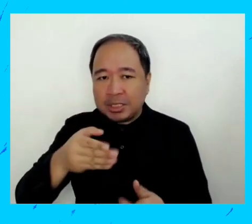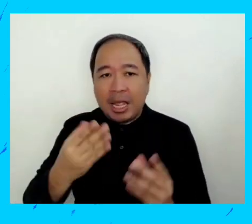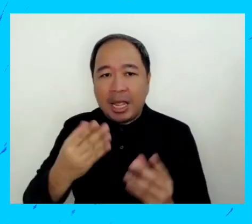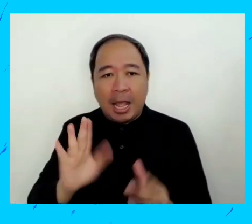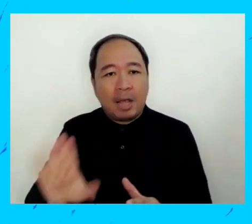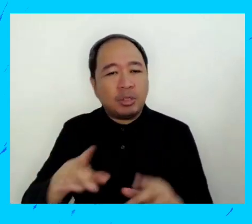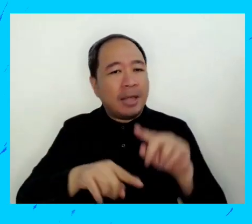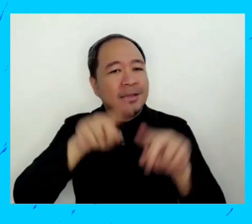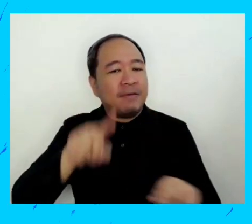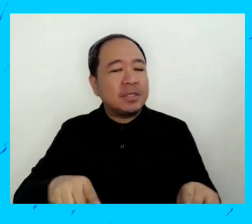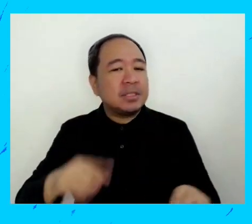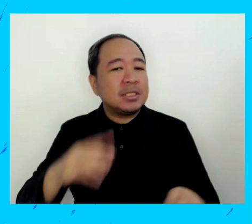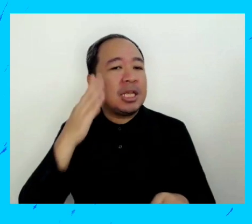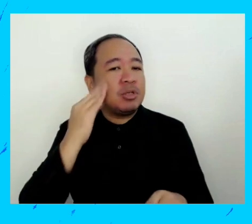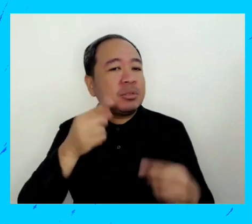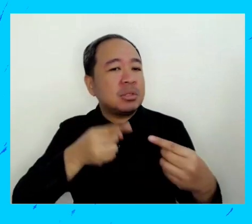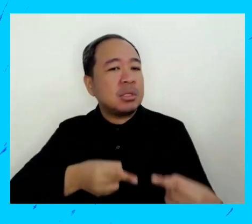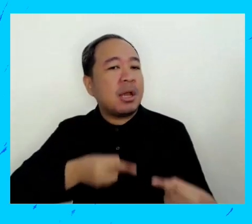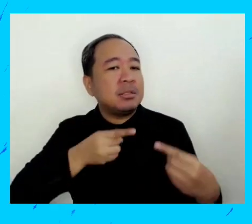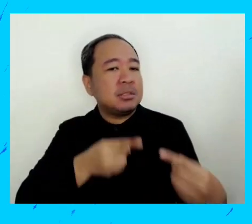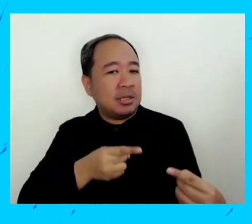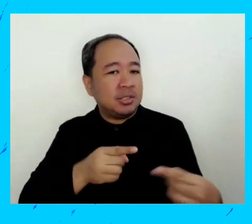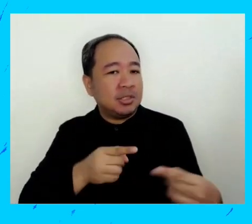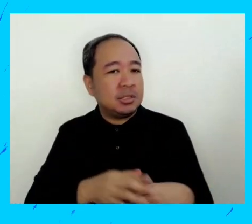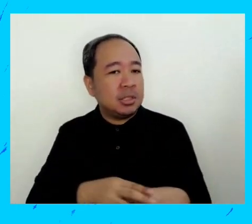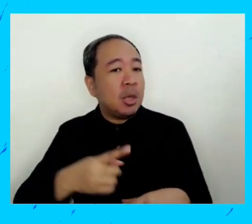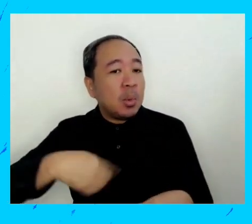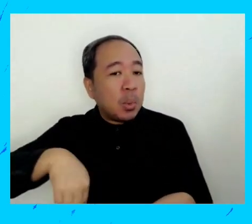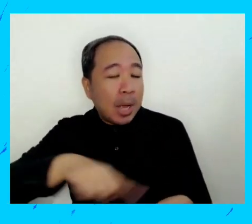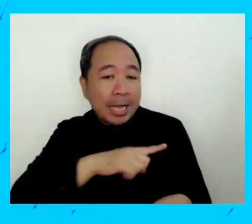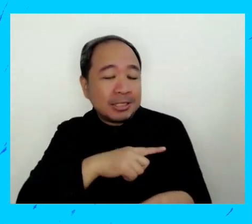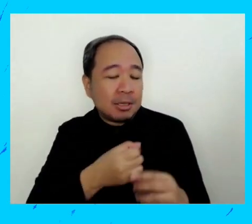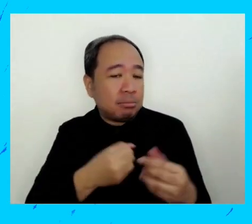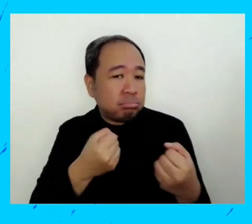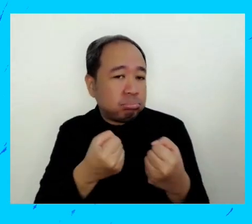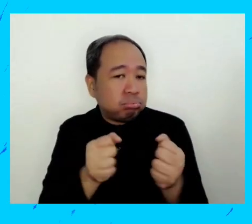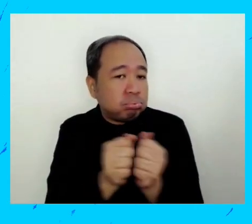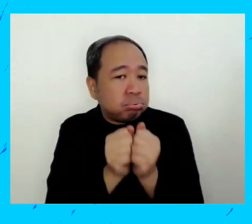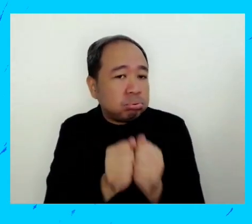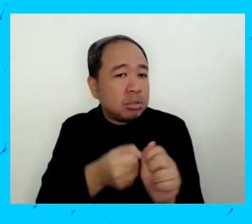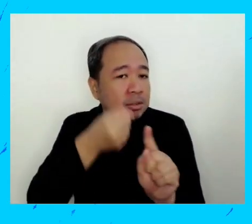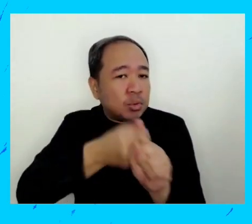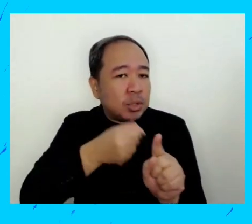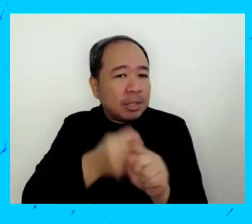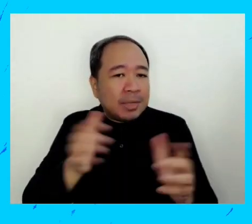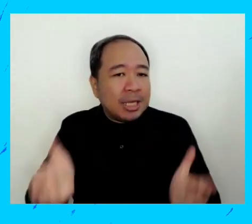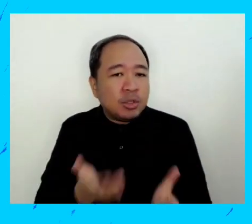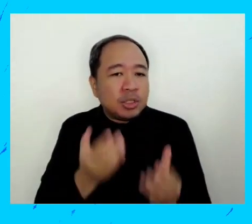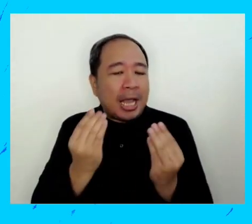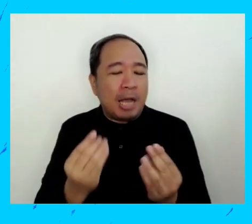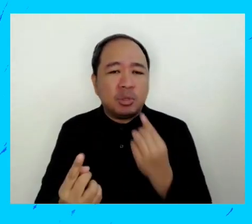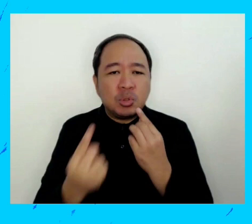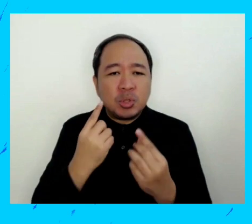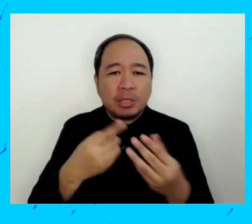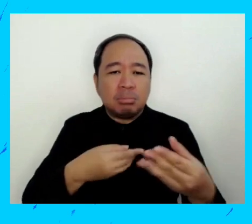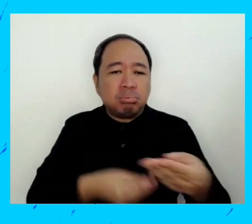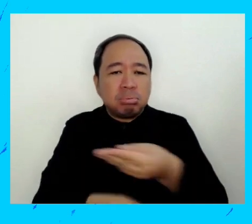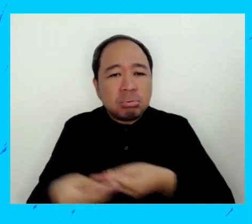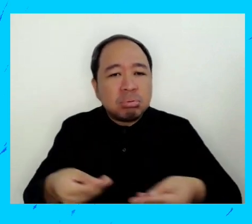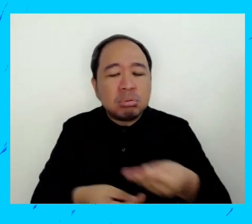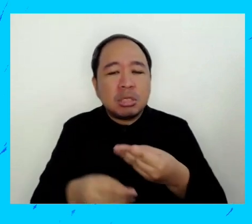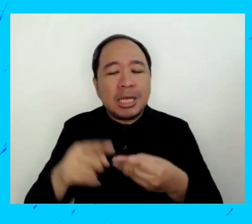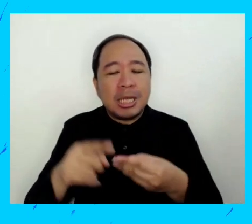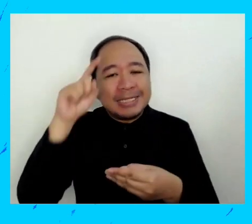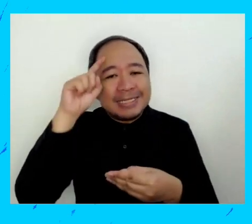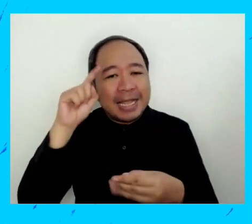está constituido con los jóvenes nosotros esperamos que